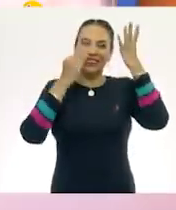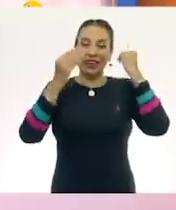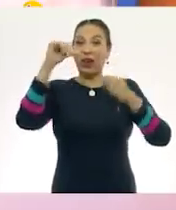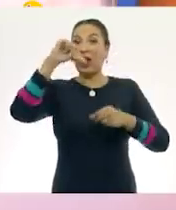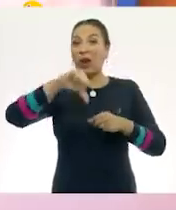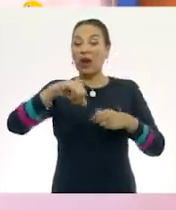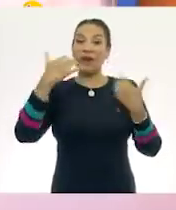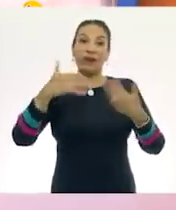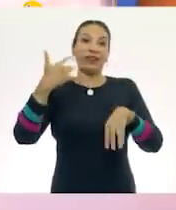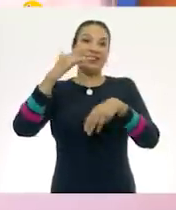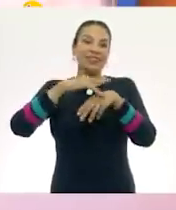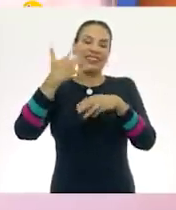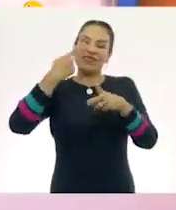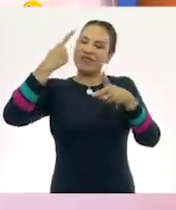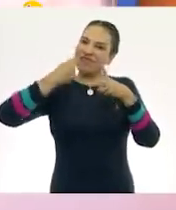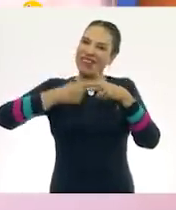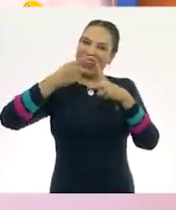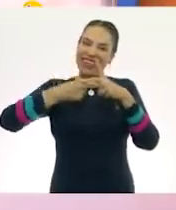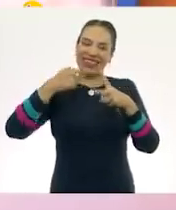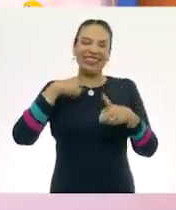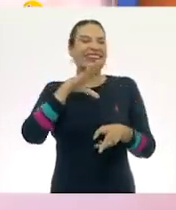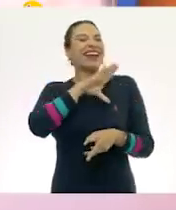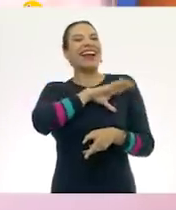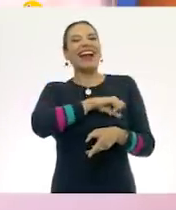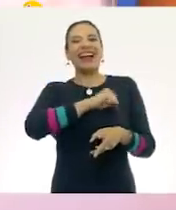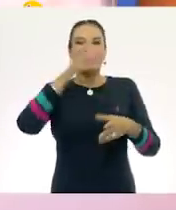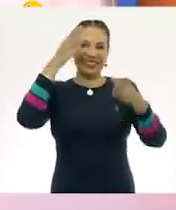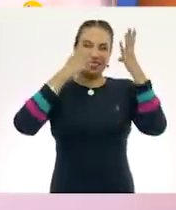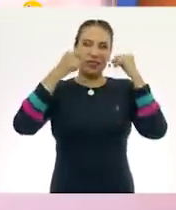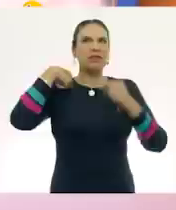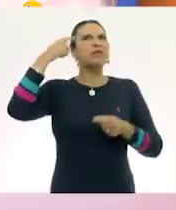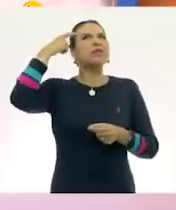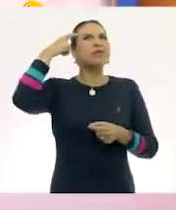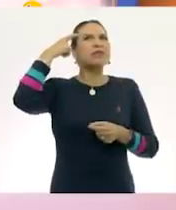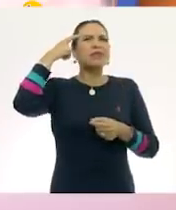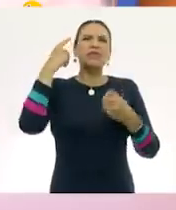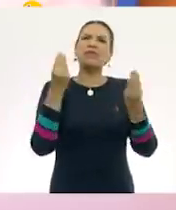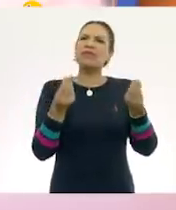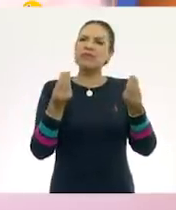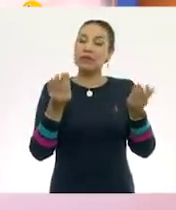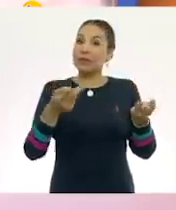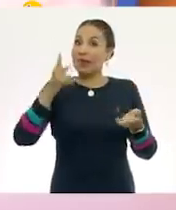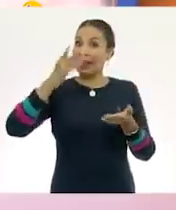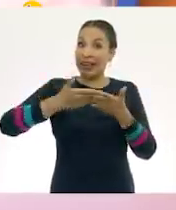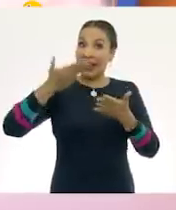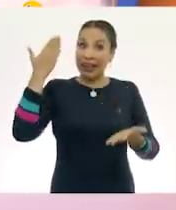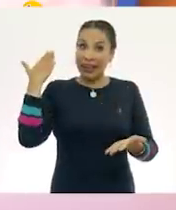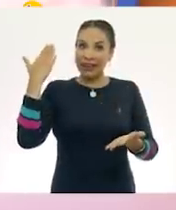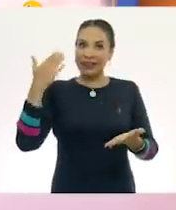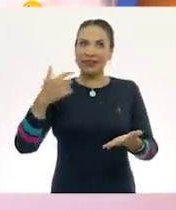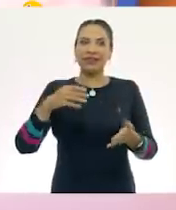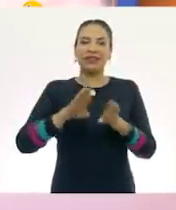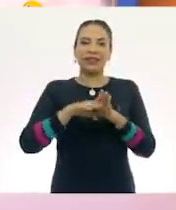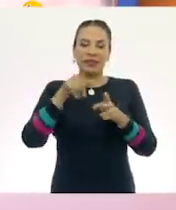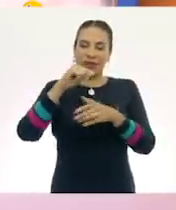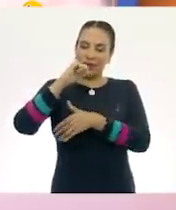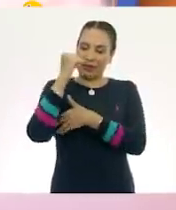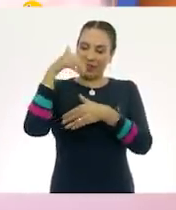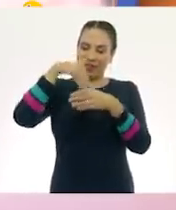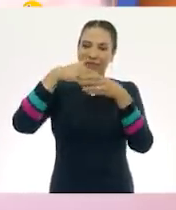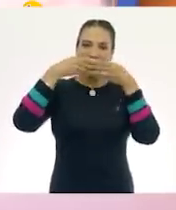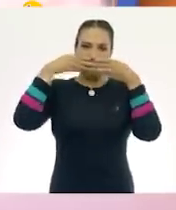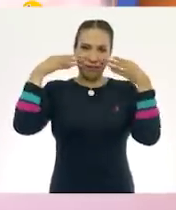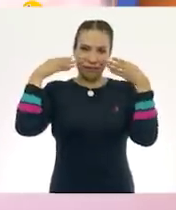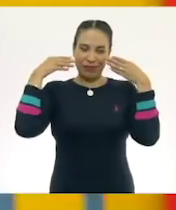toca matemáticas. Es una de mis clases favoritas porque me hace pensar muchísimo. Pero antes, déjenme guardar mi cubrebocas en una